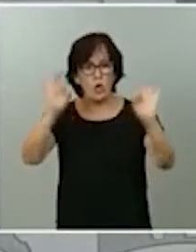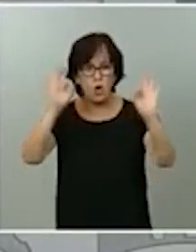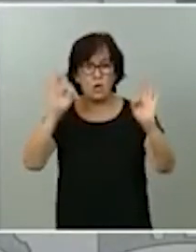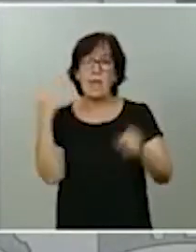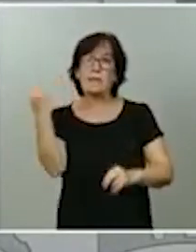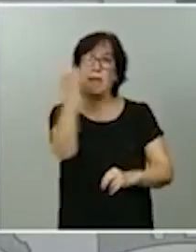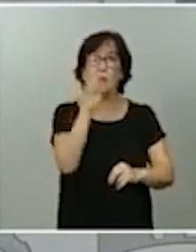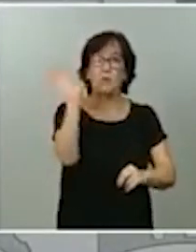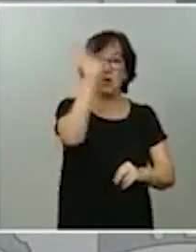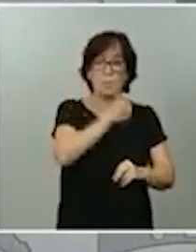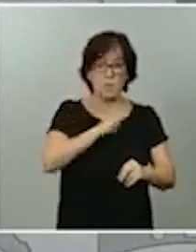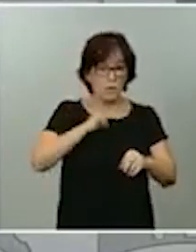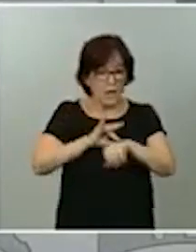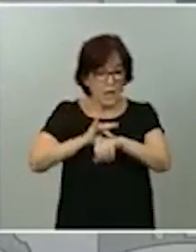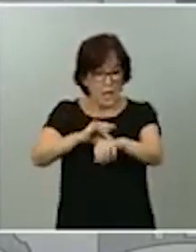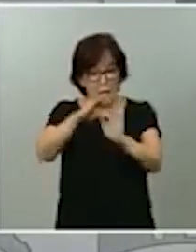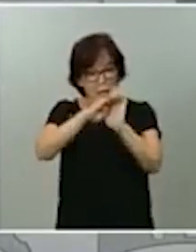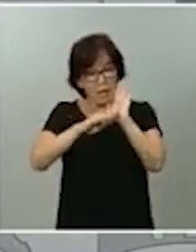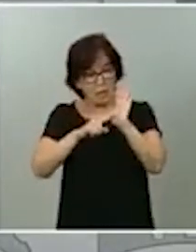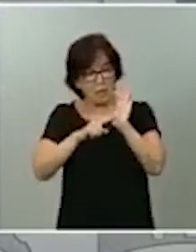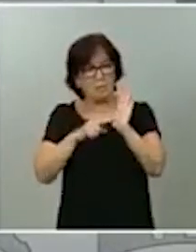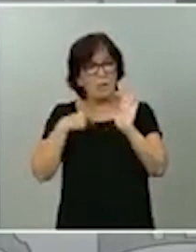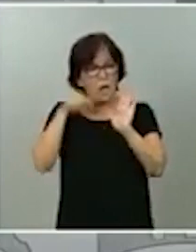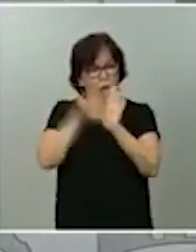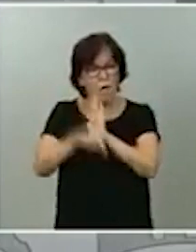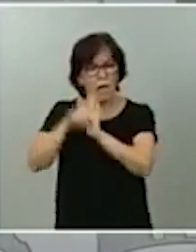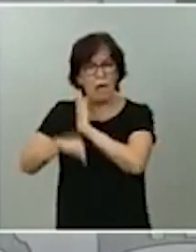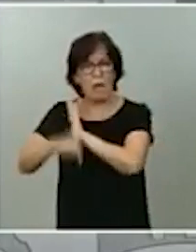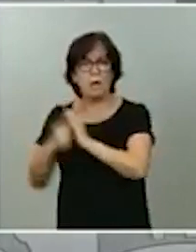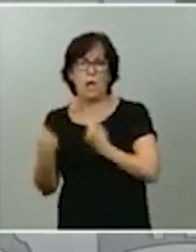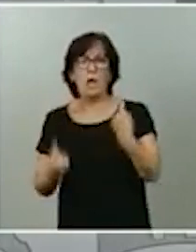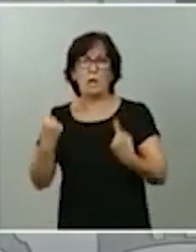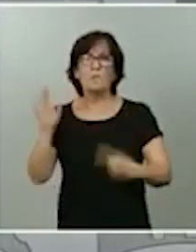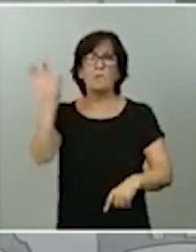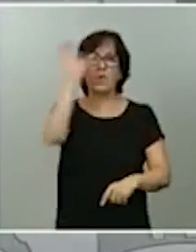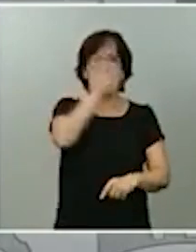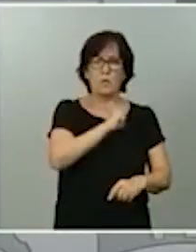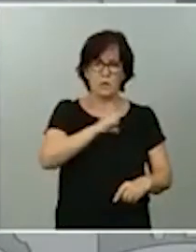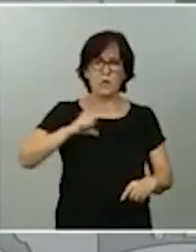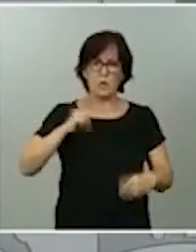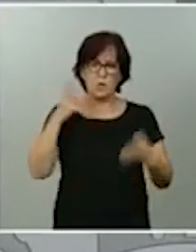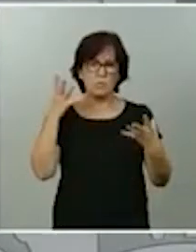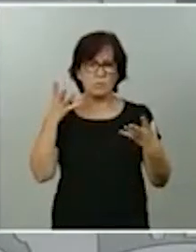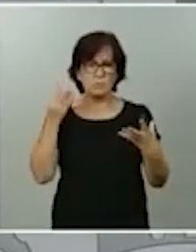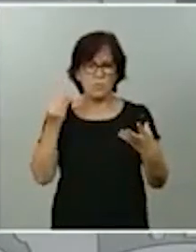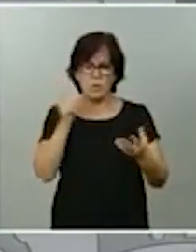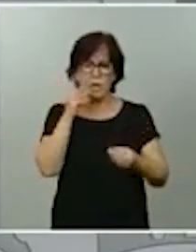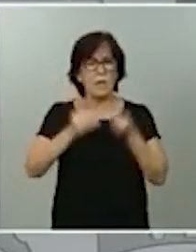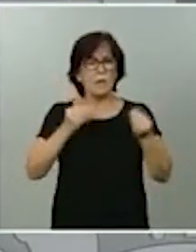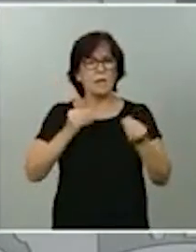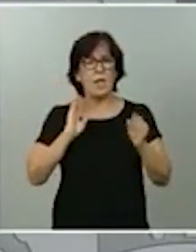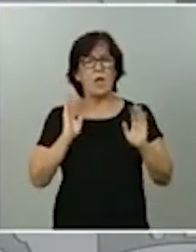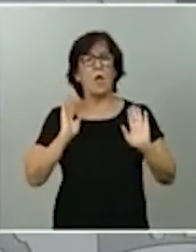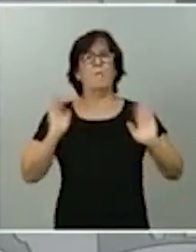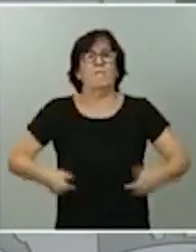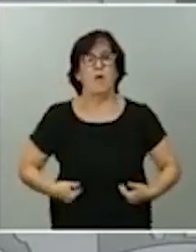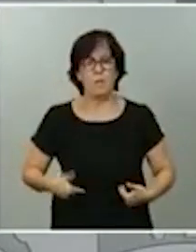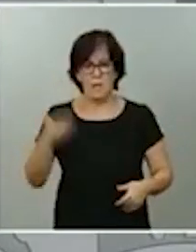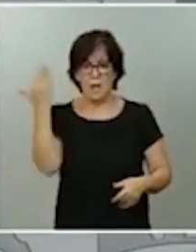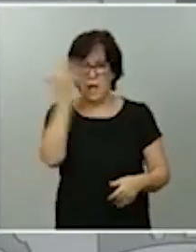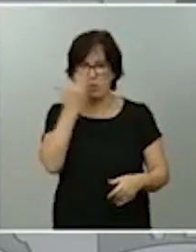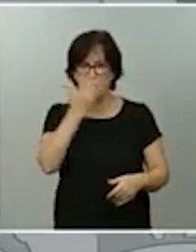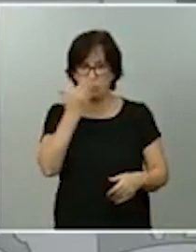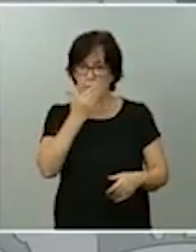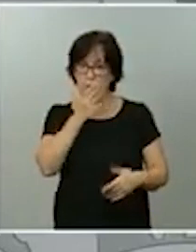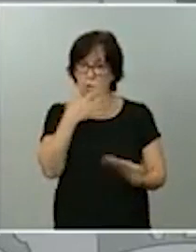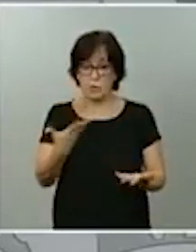ha sido ya convenientemente desarrollada en muchas comunidades autónomas y, por tanto, debemos propiciar una vuelta a las aulas que garantice lo